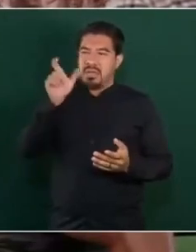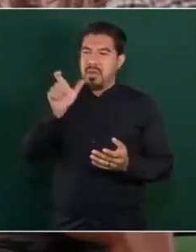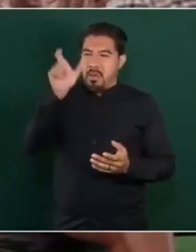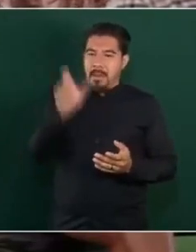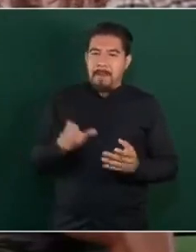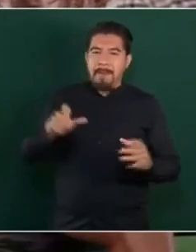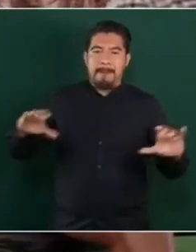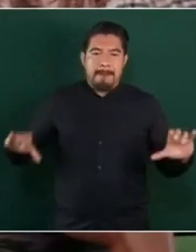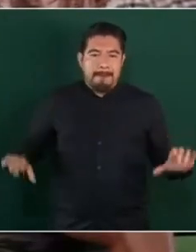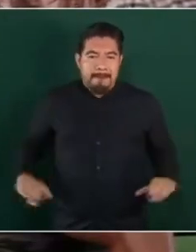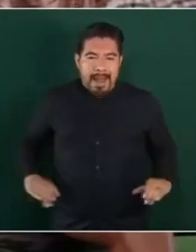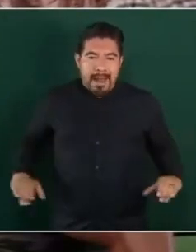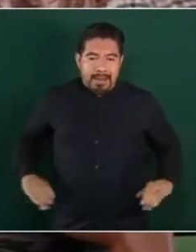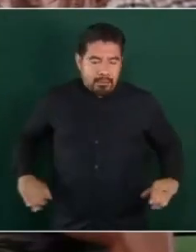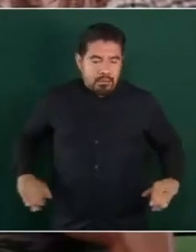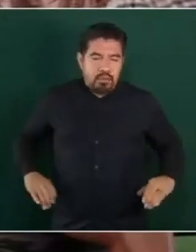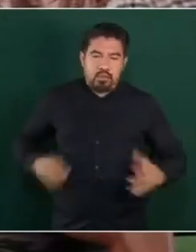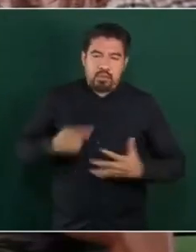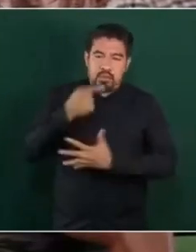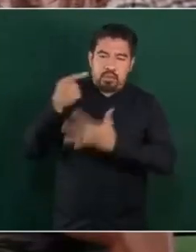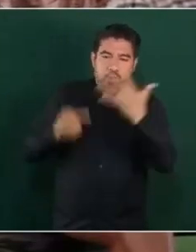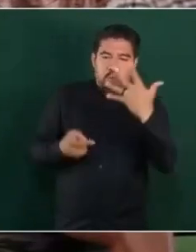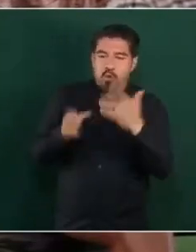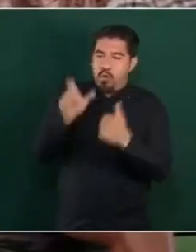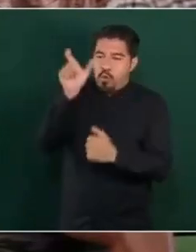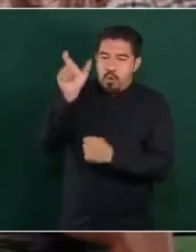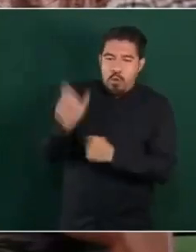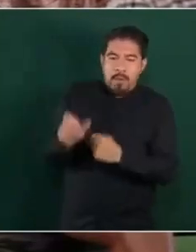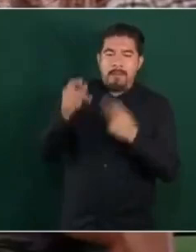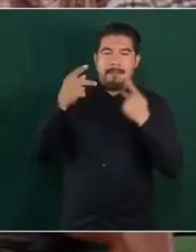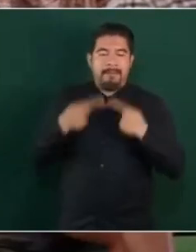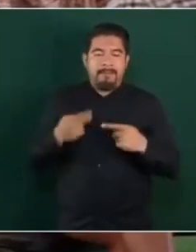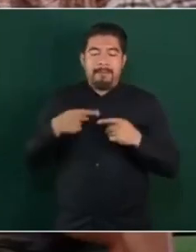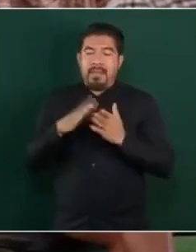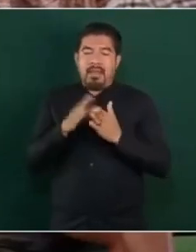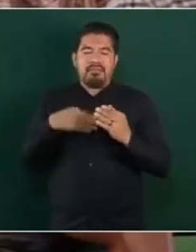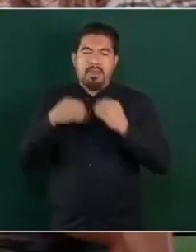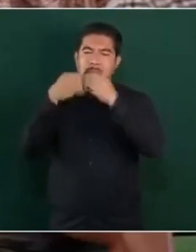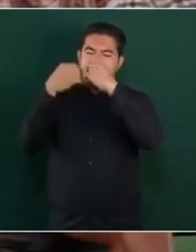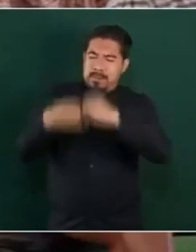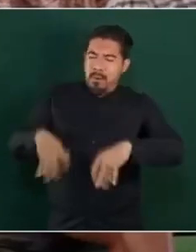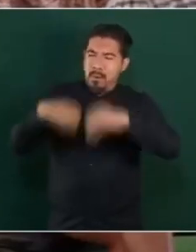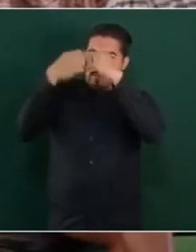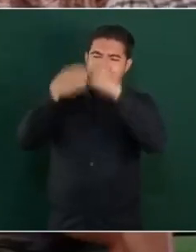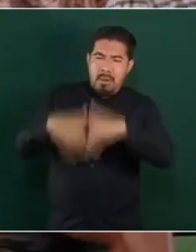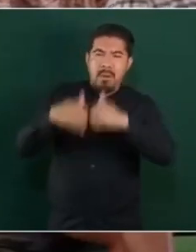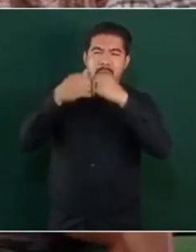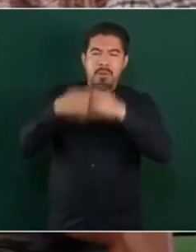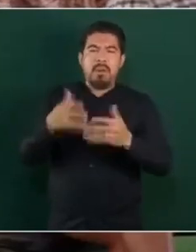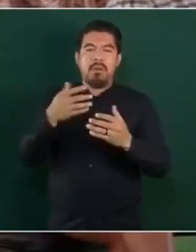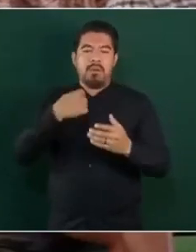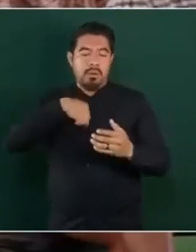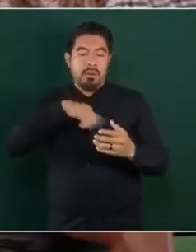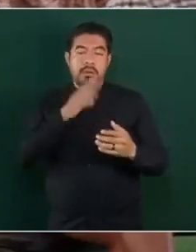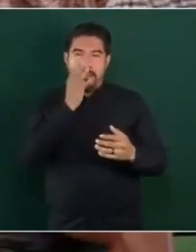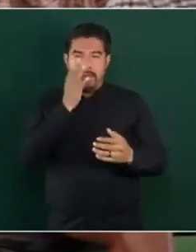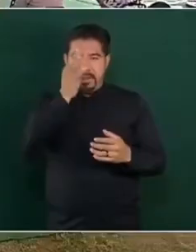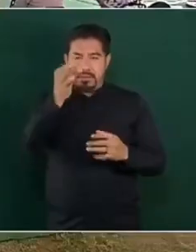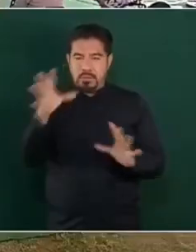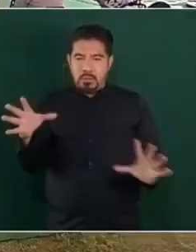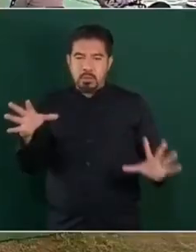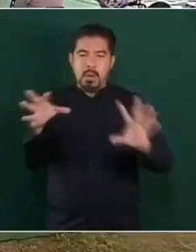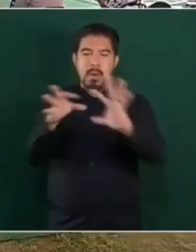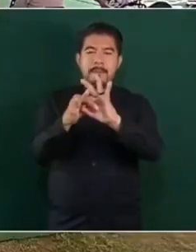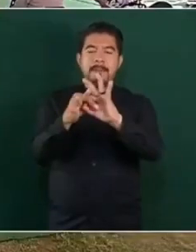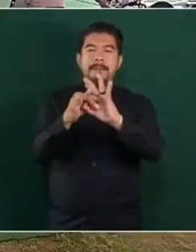de los valores, todo esto que se ha ido perdiendo en algunos o muchos lugares. Y también está, y lo ligo, este tema,